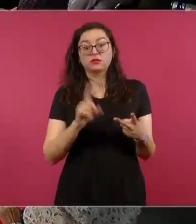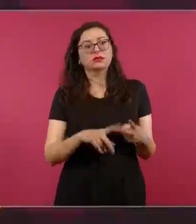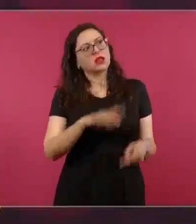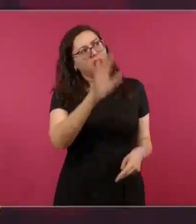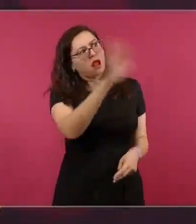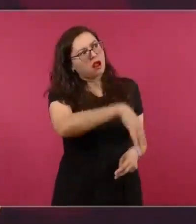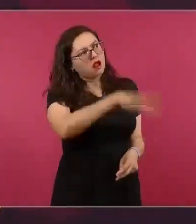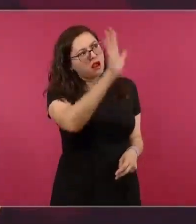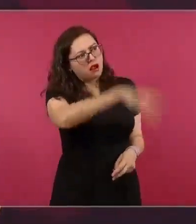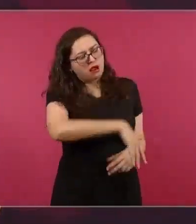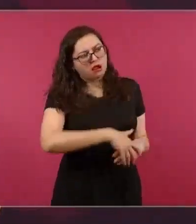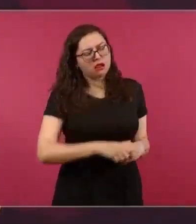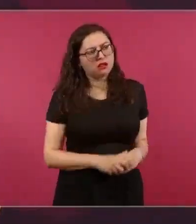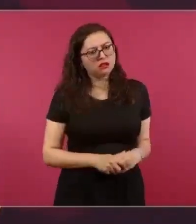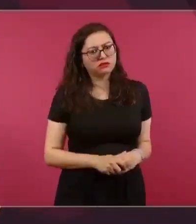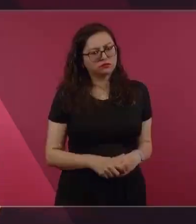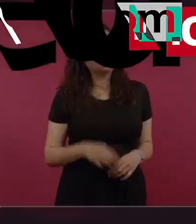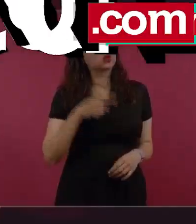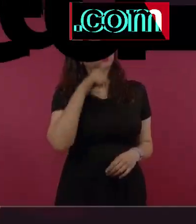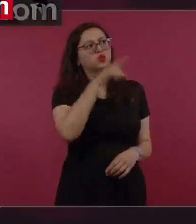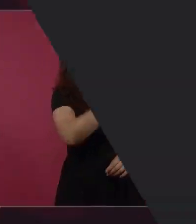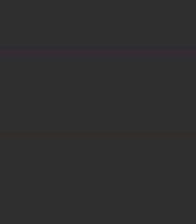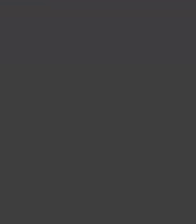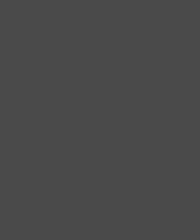para la guerra?